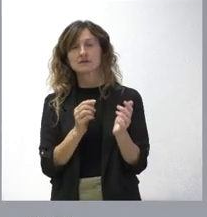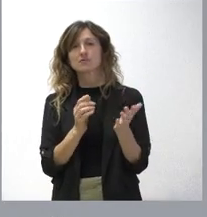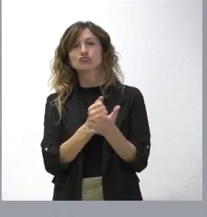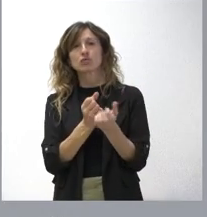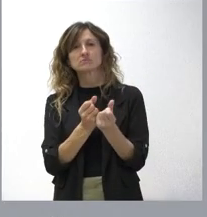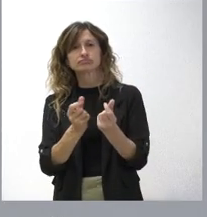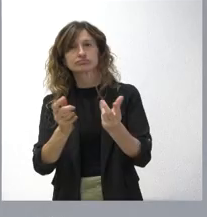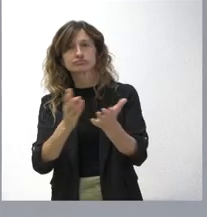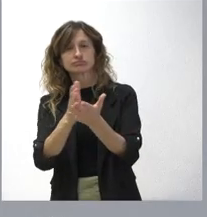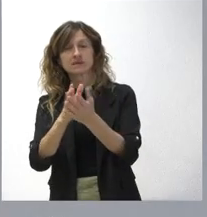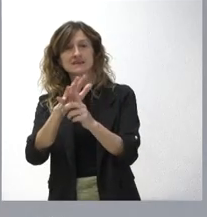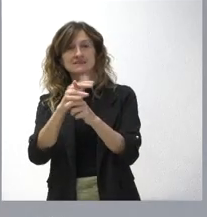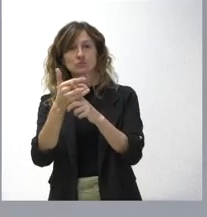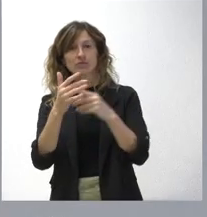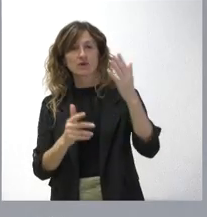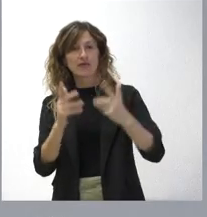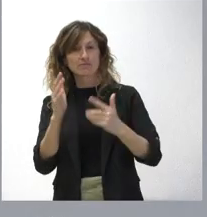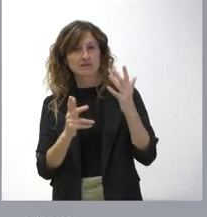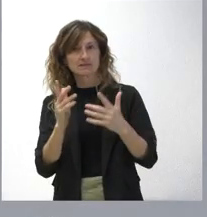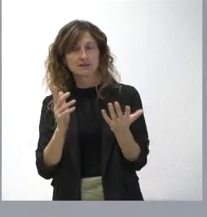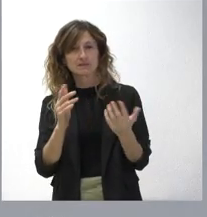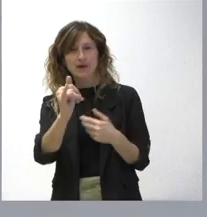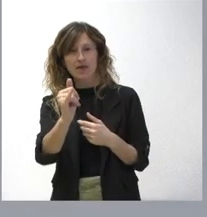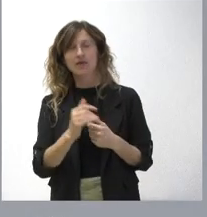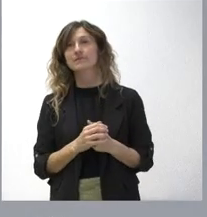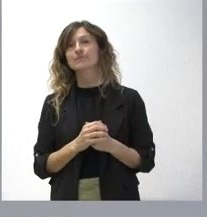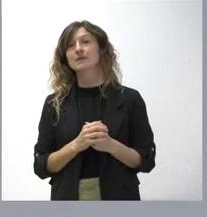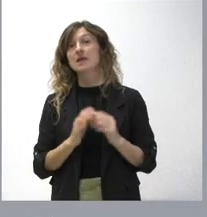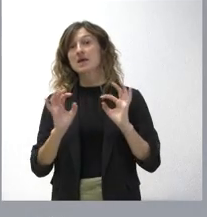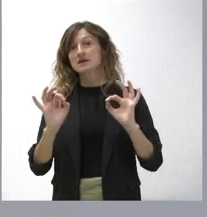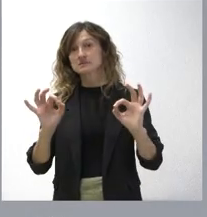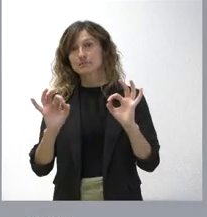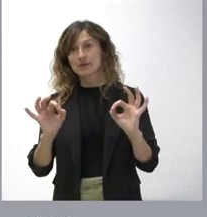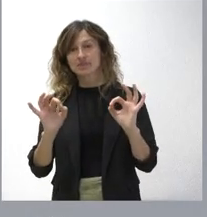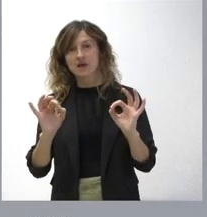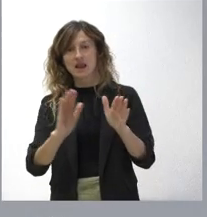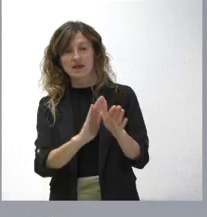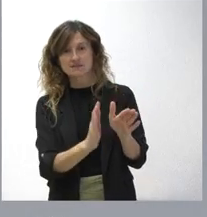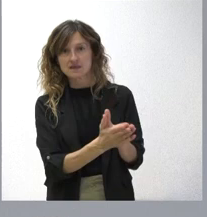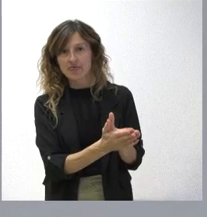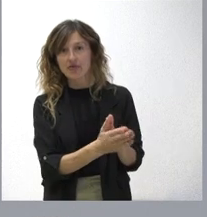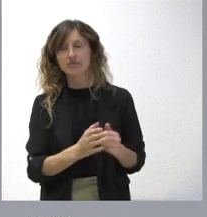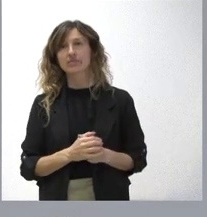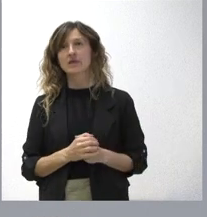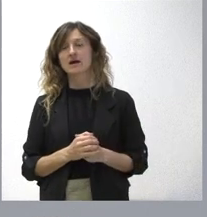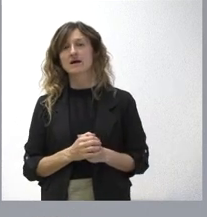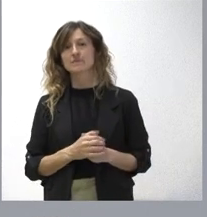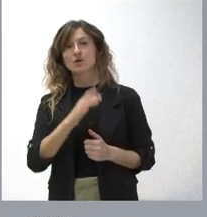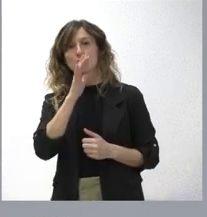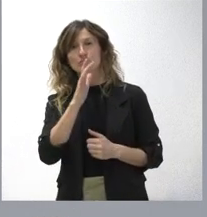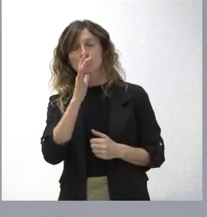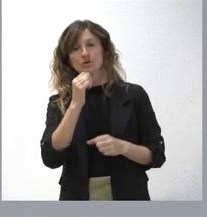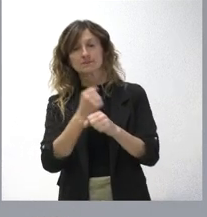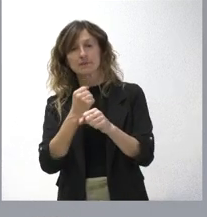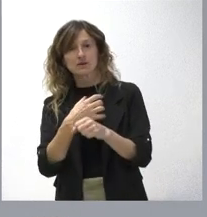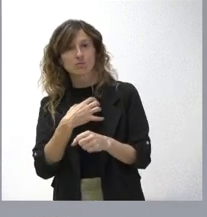posibilidades de situación administrativa que existen, en especial las excedencias, excedencia por incompatibilidad